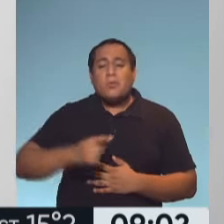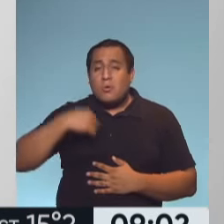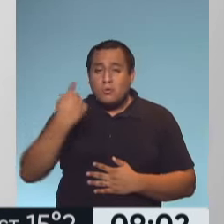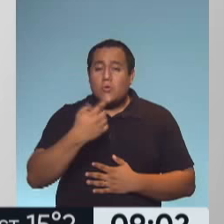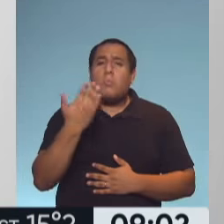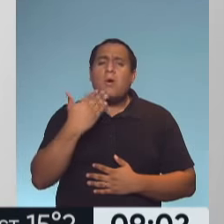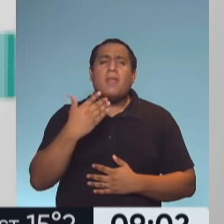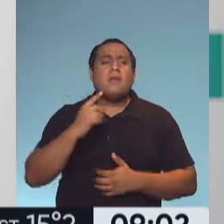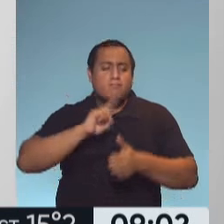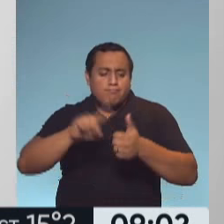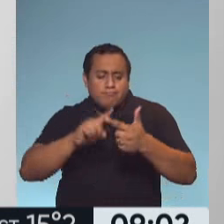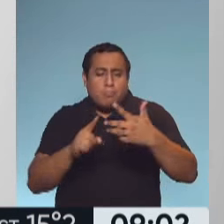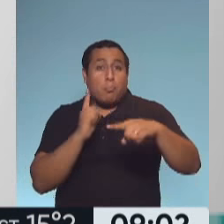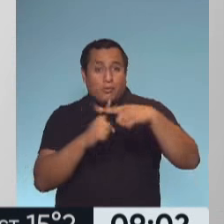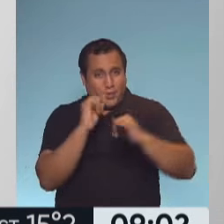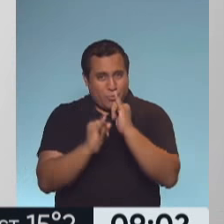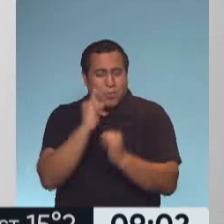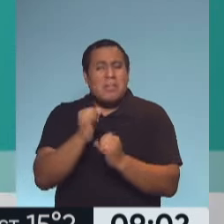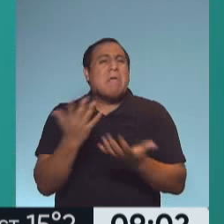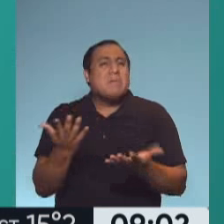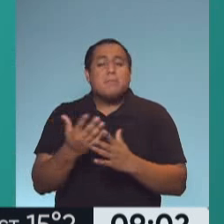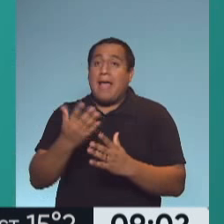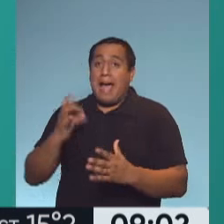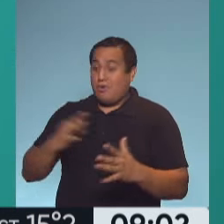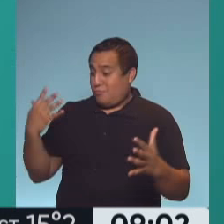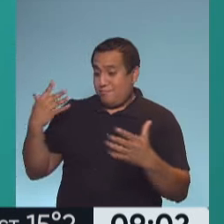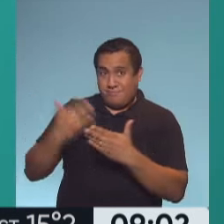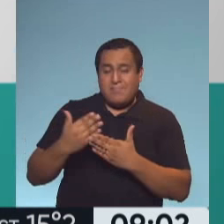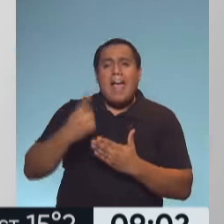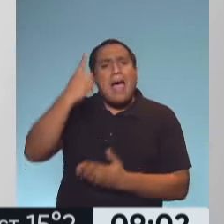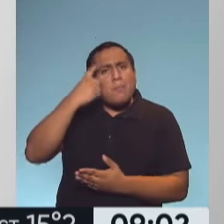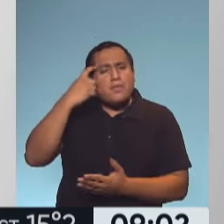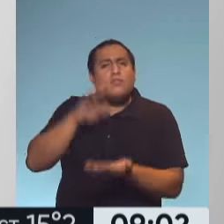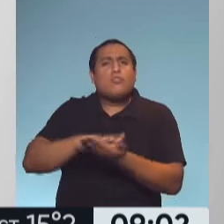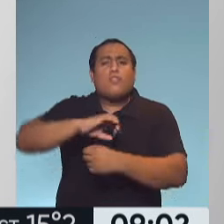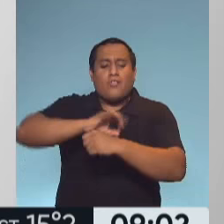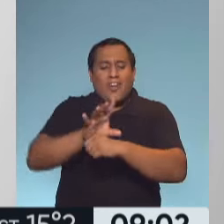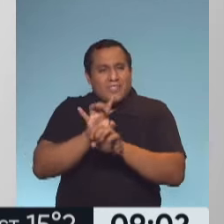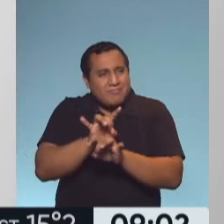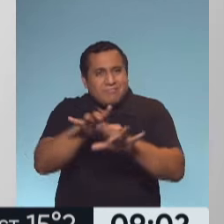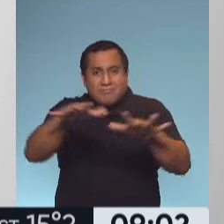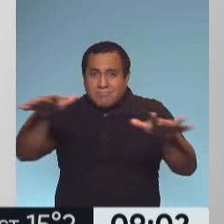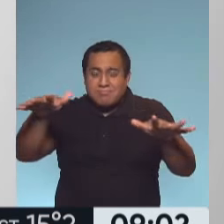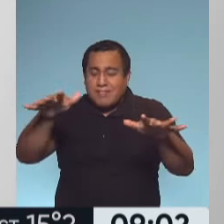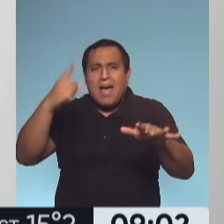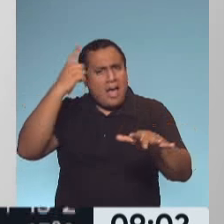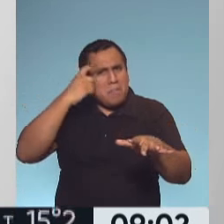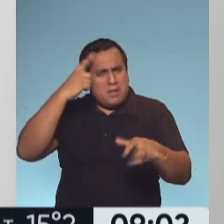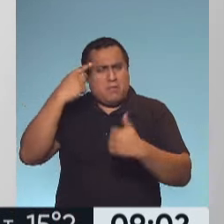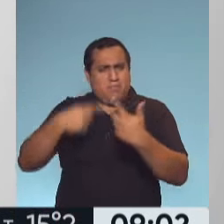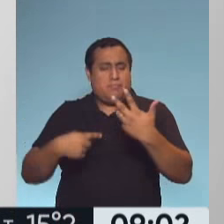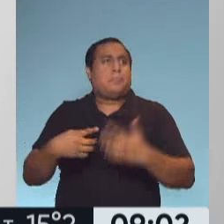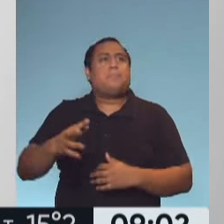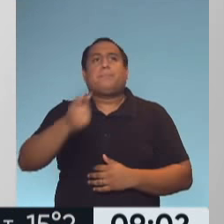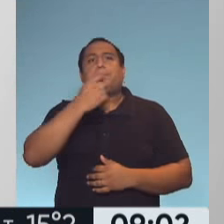positivas, este último año hemos aprendido muchísimo de la pandemia. Hemos aprendido que ya no es tan